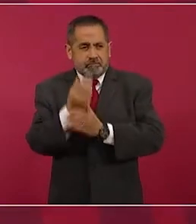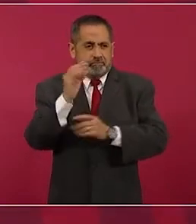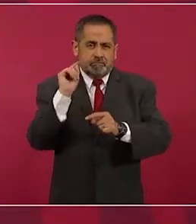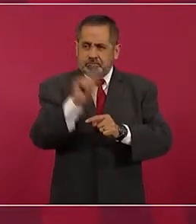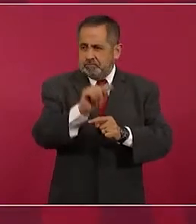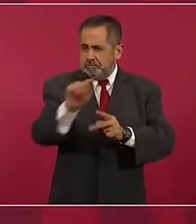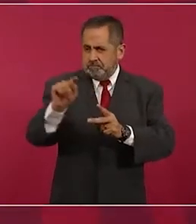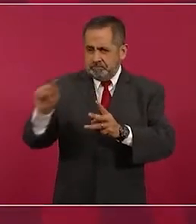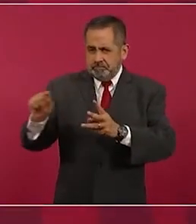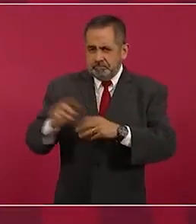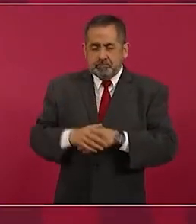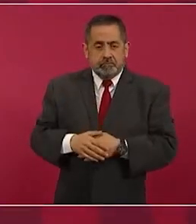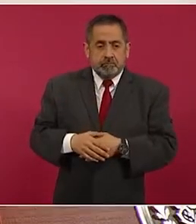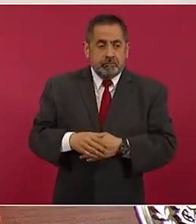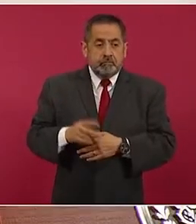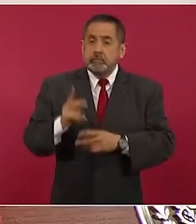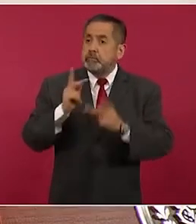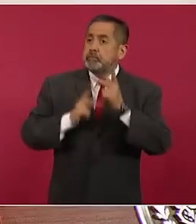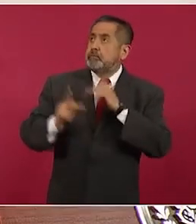sin deuda,